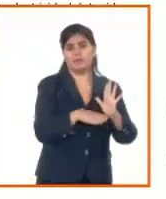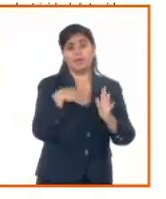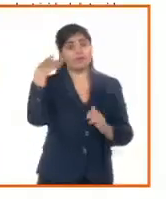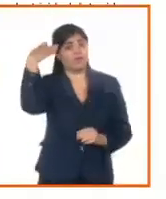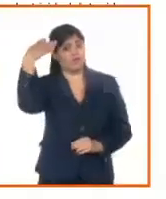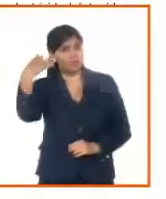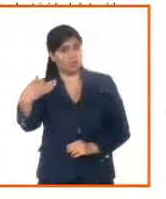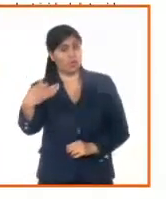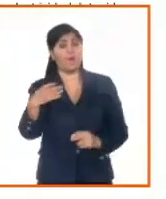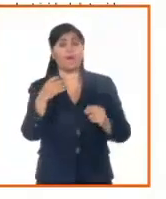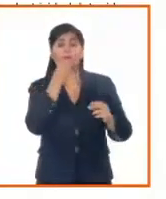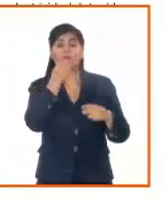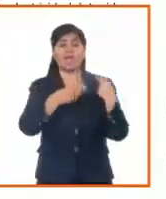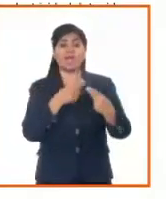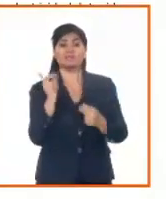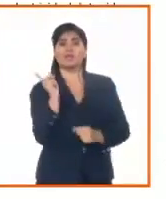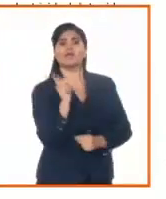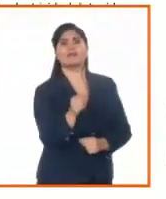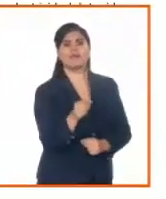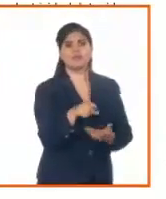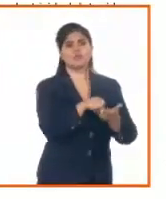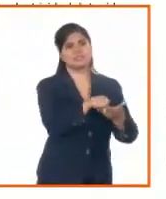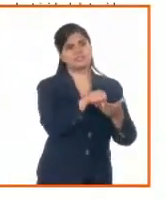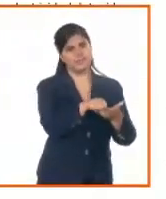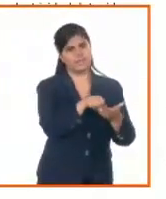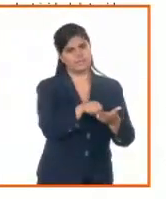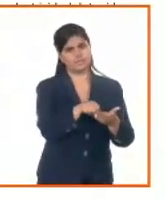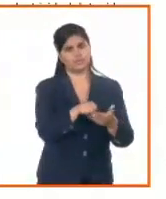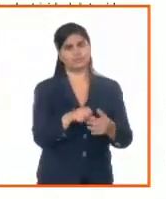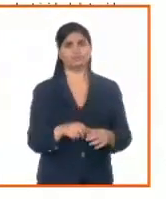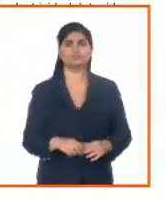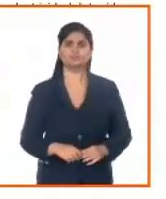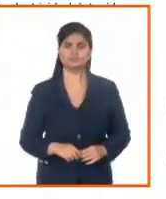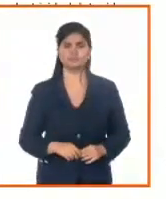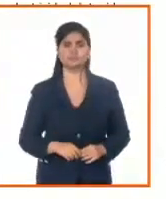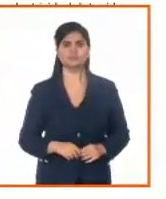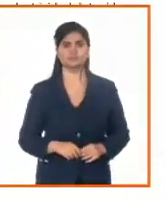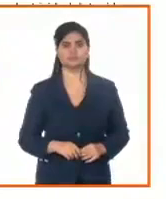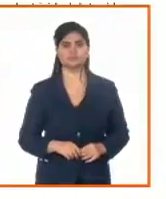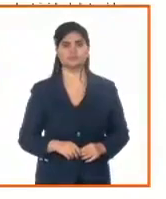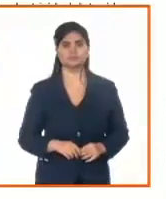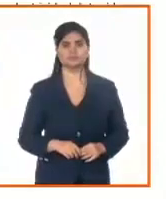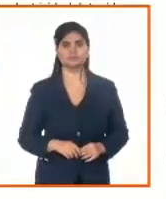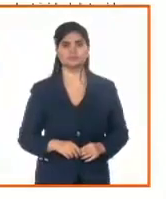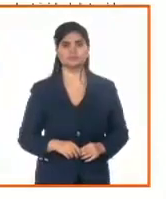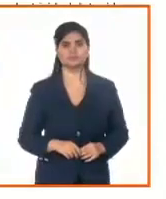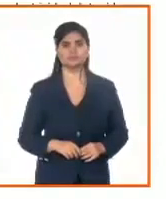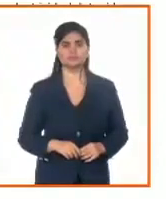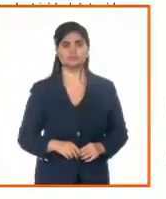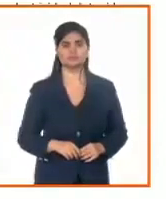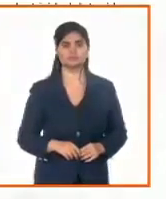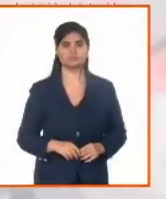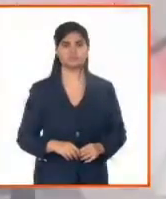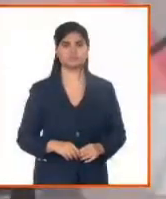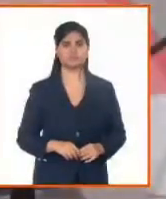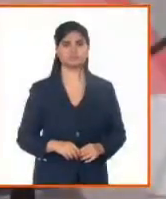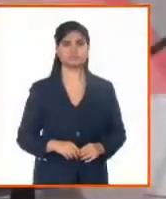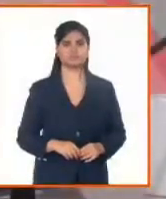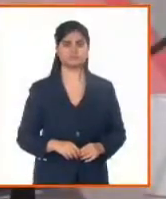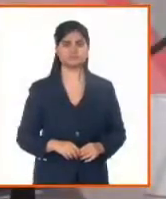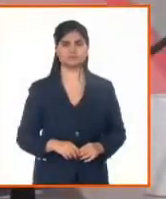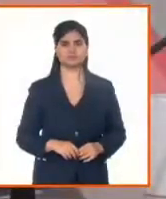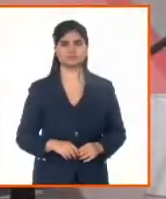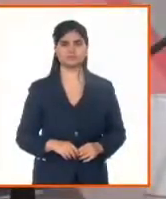más ágil y efectivo a productos de consumo básico e insumos a través del avance de mejores condiciones logísticas. Dentro de las